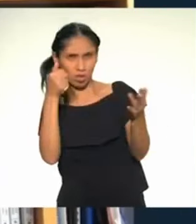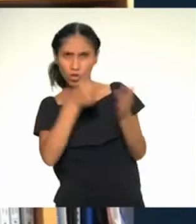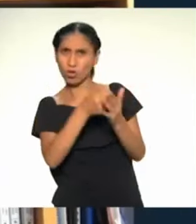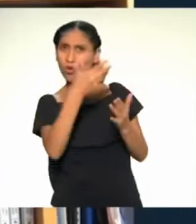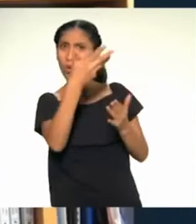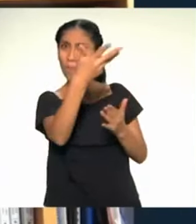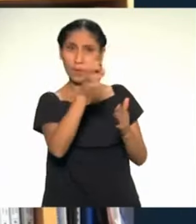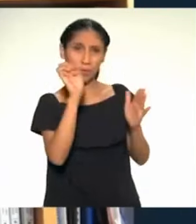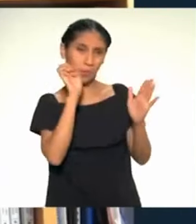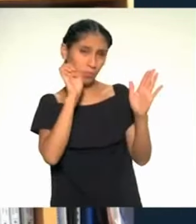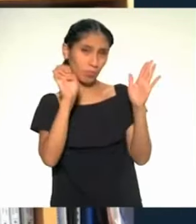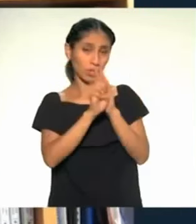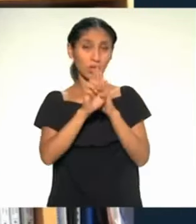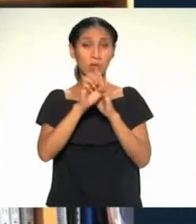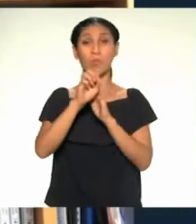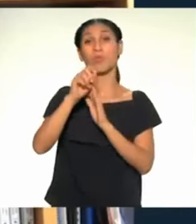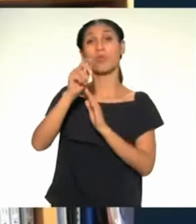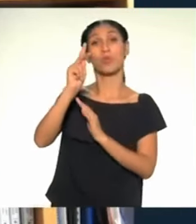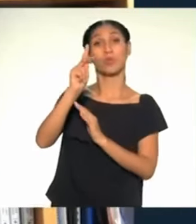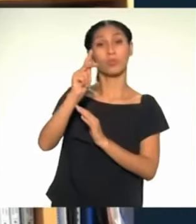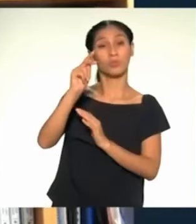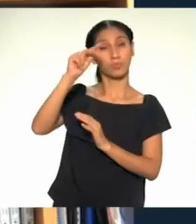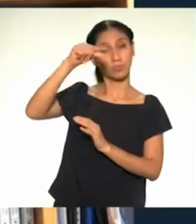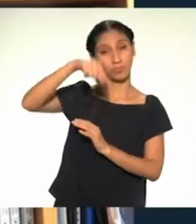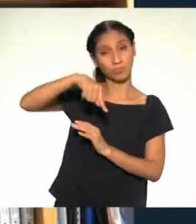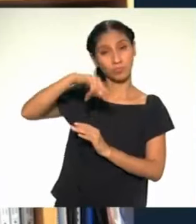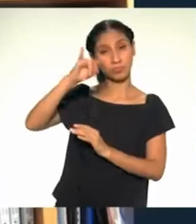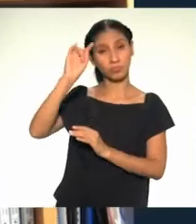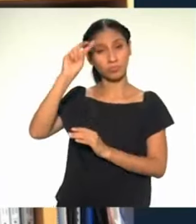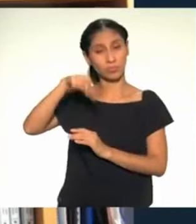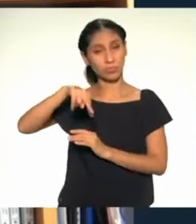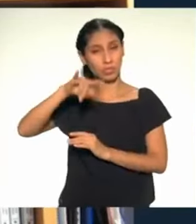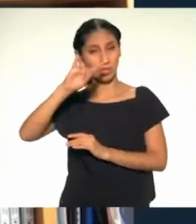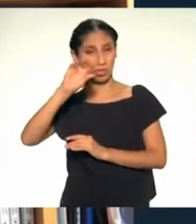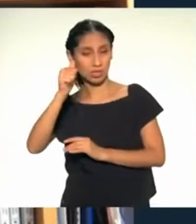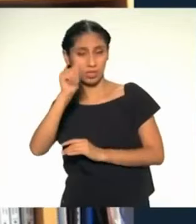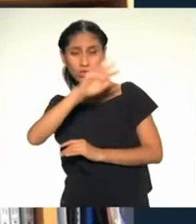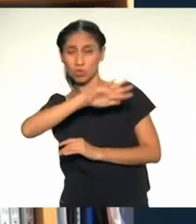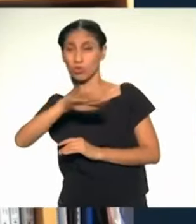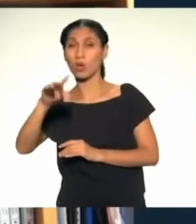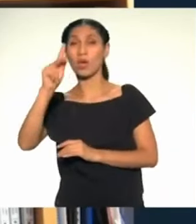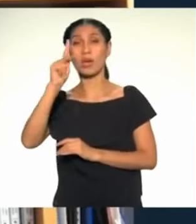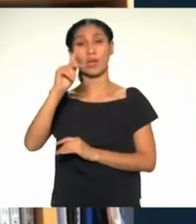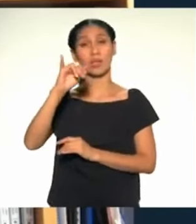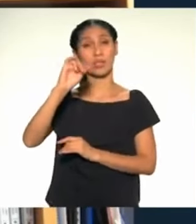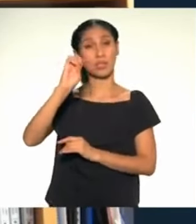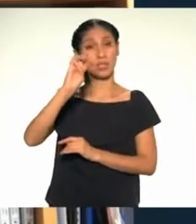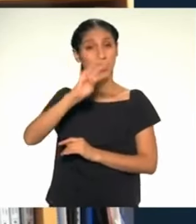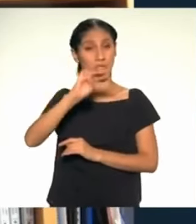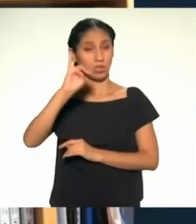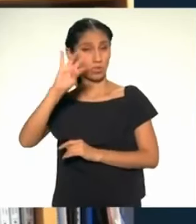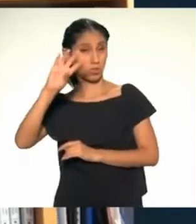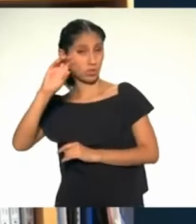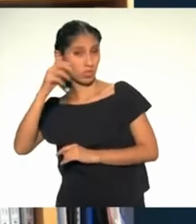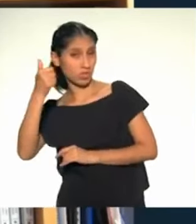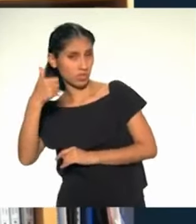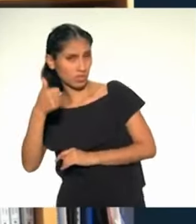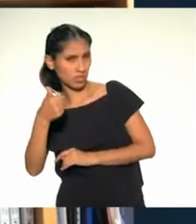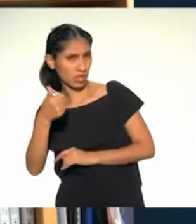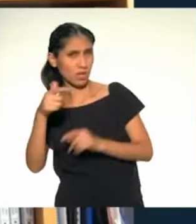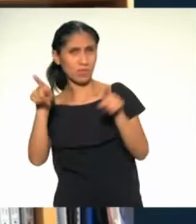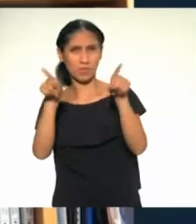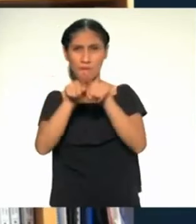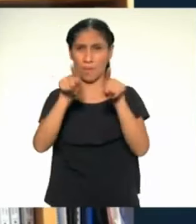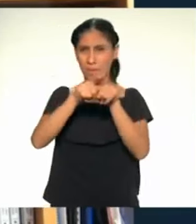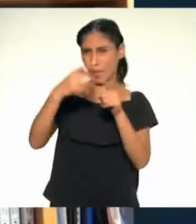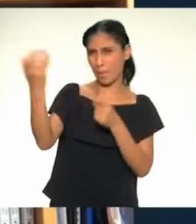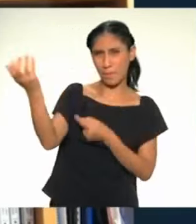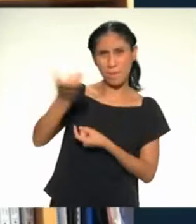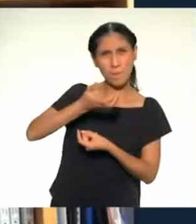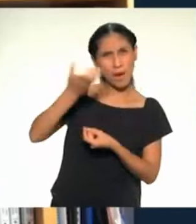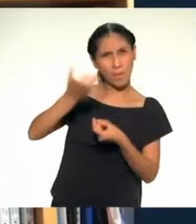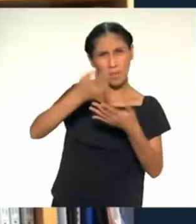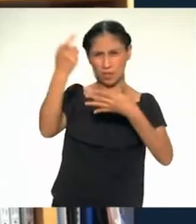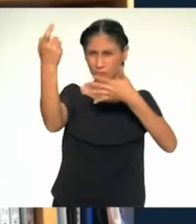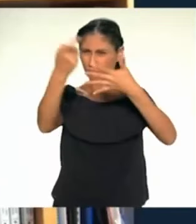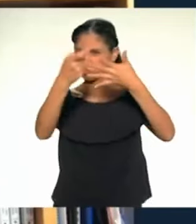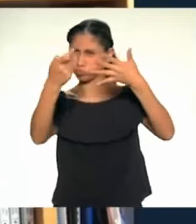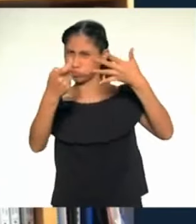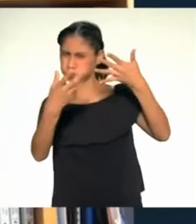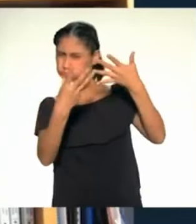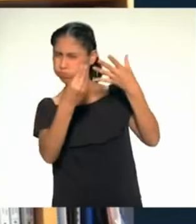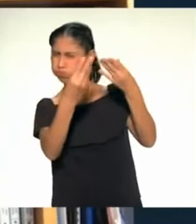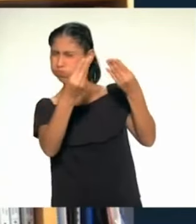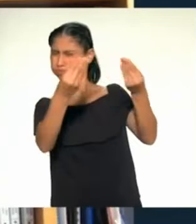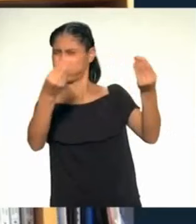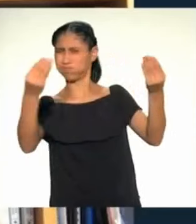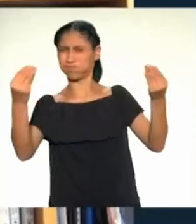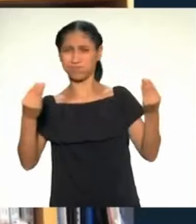el frajol. ¿Saben además la cantidad de papas nativas maravillosas que tenemos?